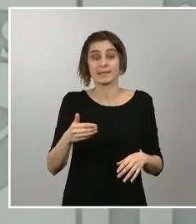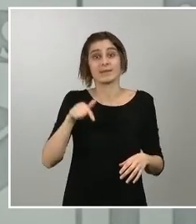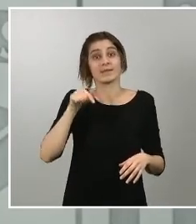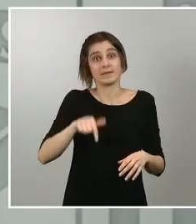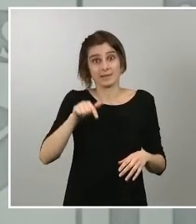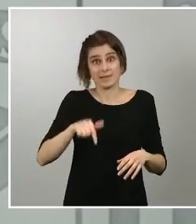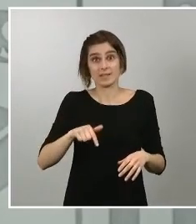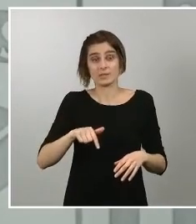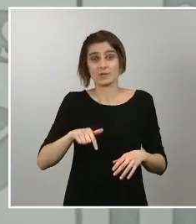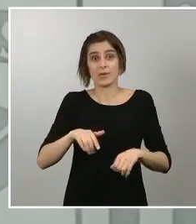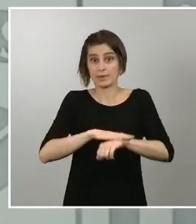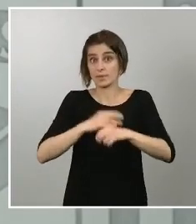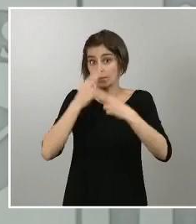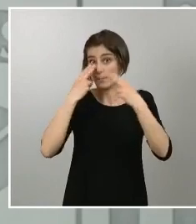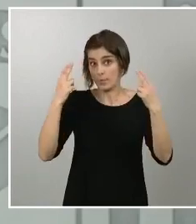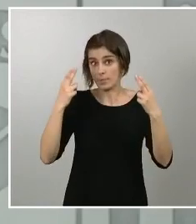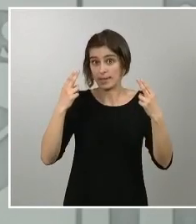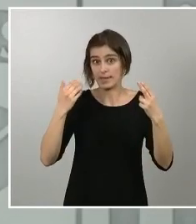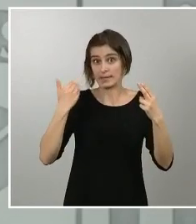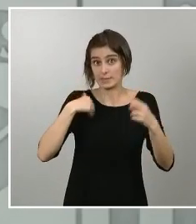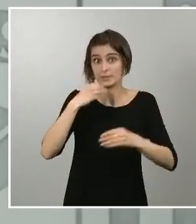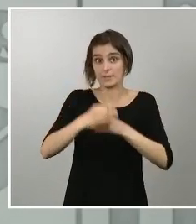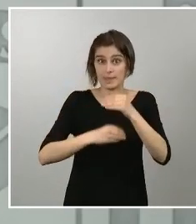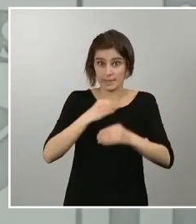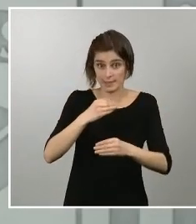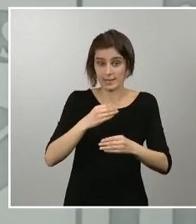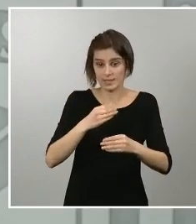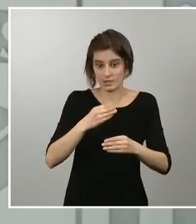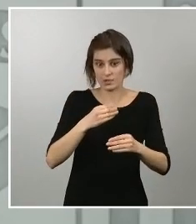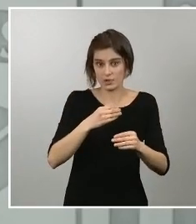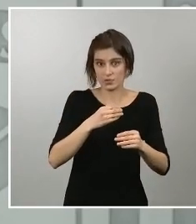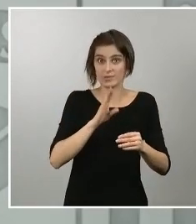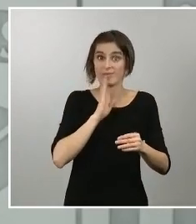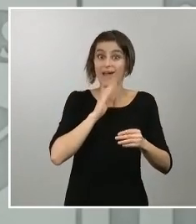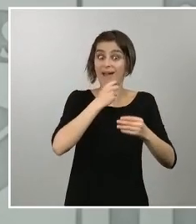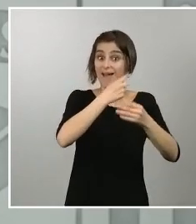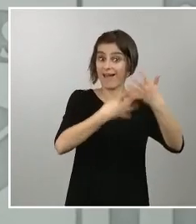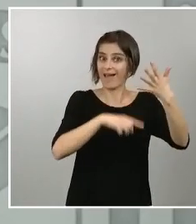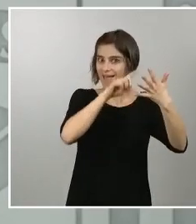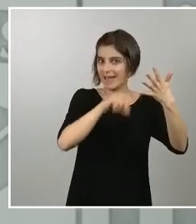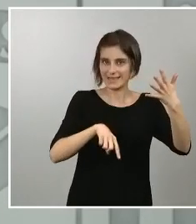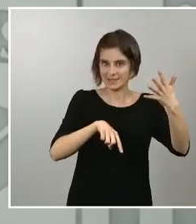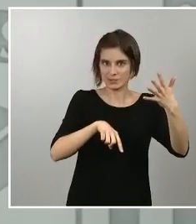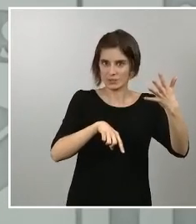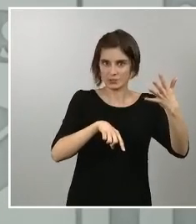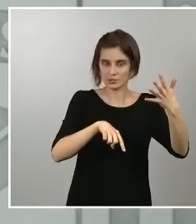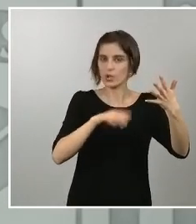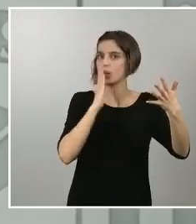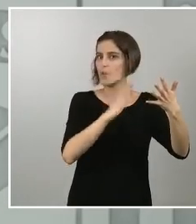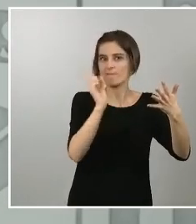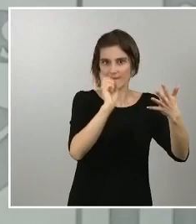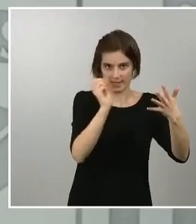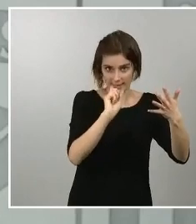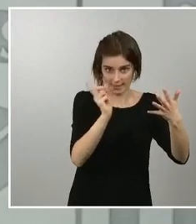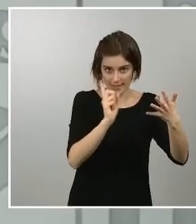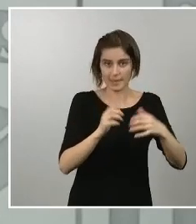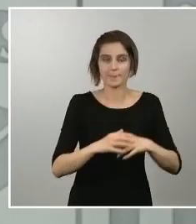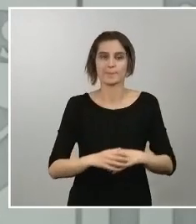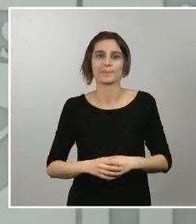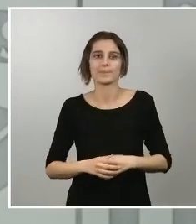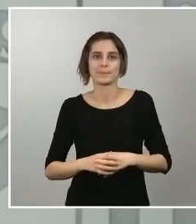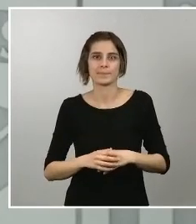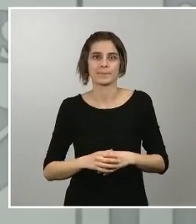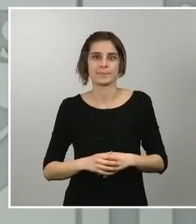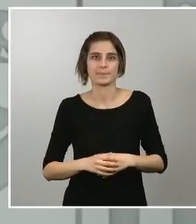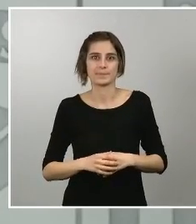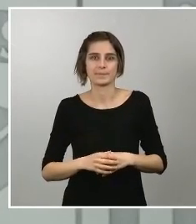aunque por supuesto con motivo de este decreto ley seguiremos explorando estas cuestiones que tendrá poca afectación en el ámbito de